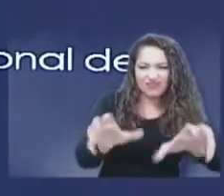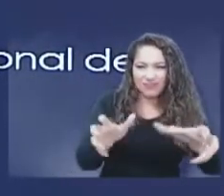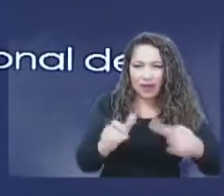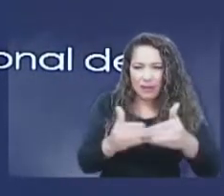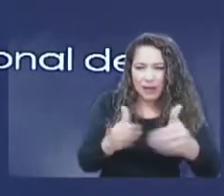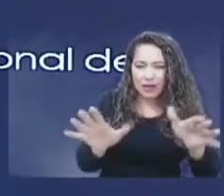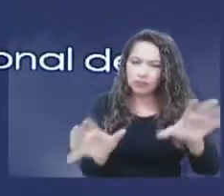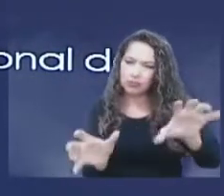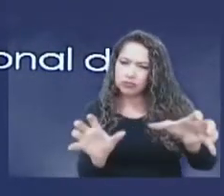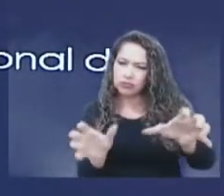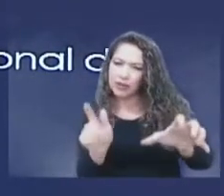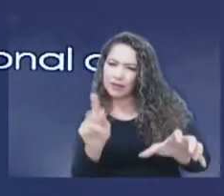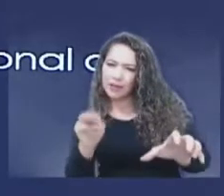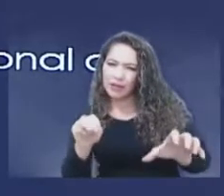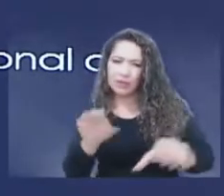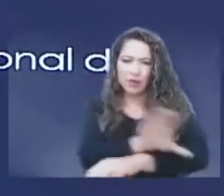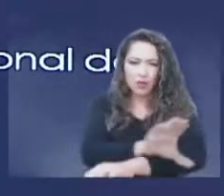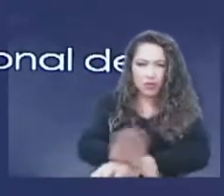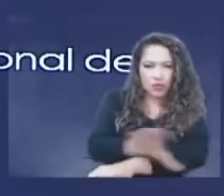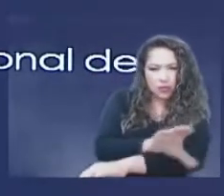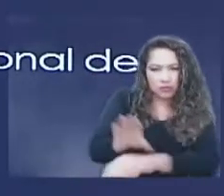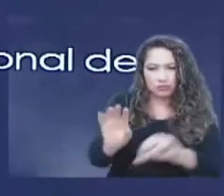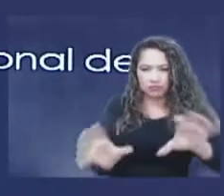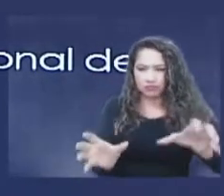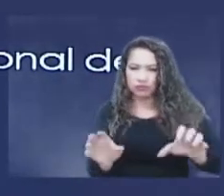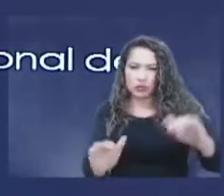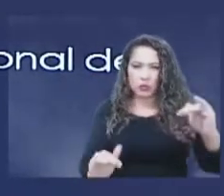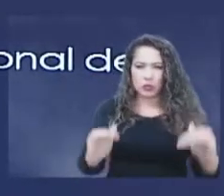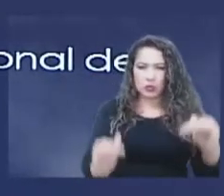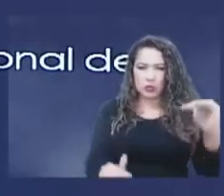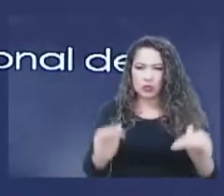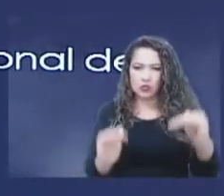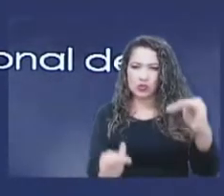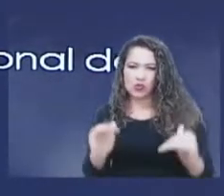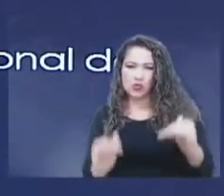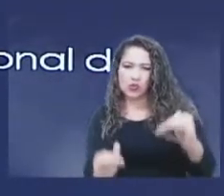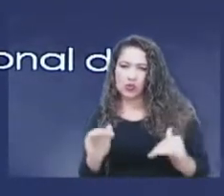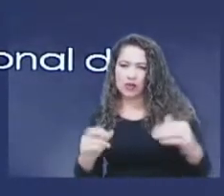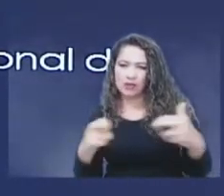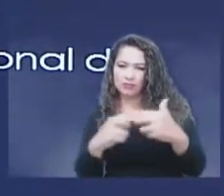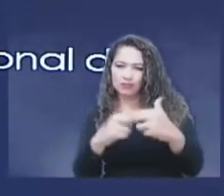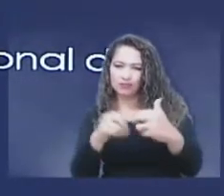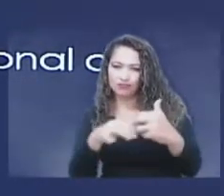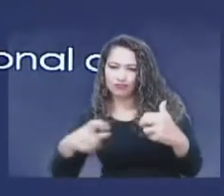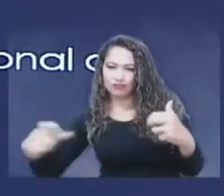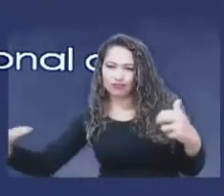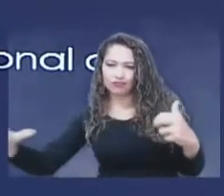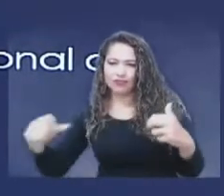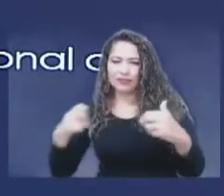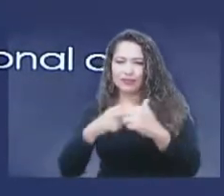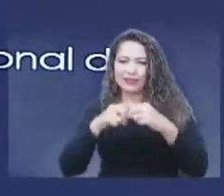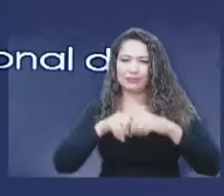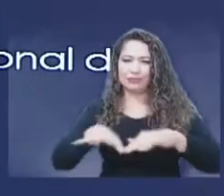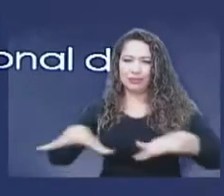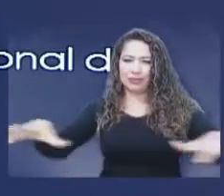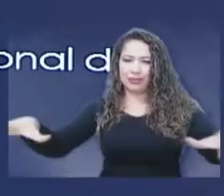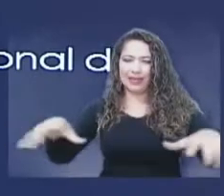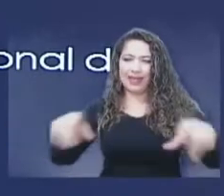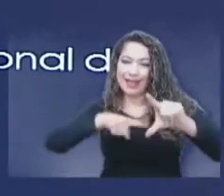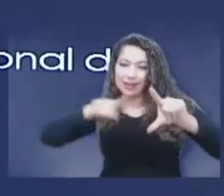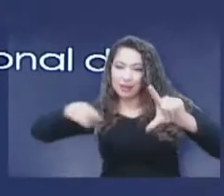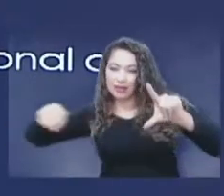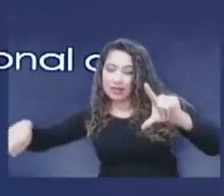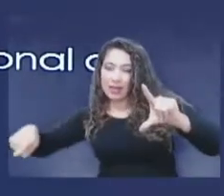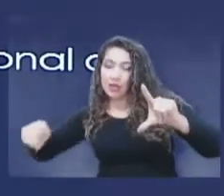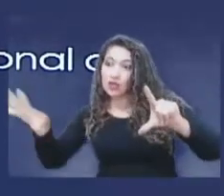computarizadas para la simulación de la propagación de los campos electromagnéticos y que le permite a todos los interesados, a toda la